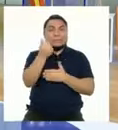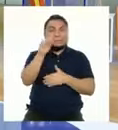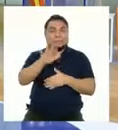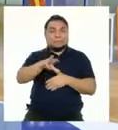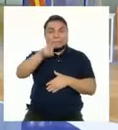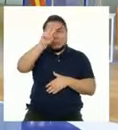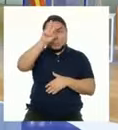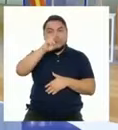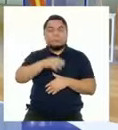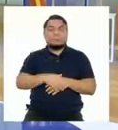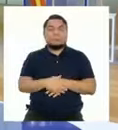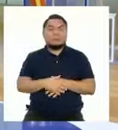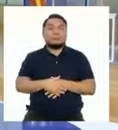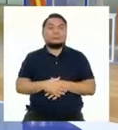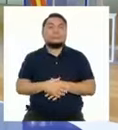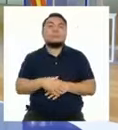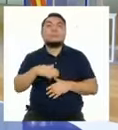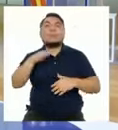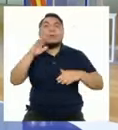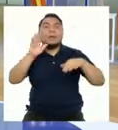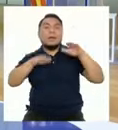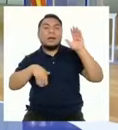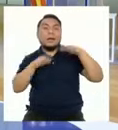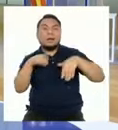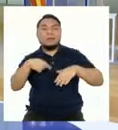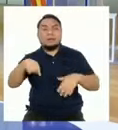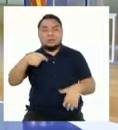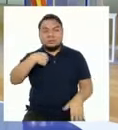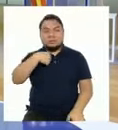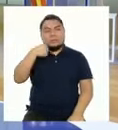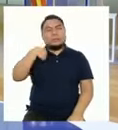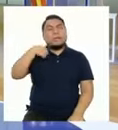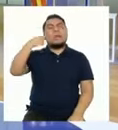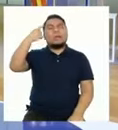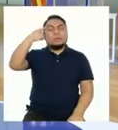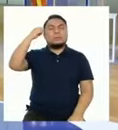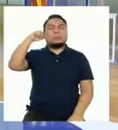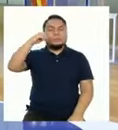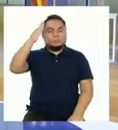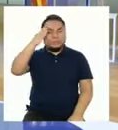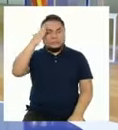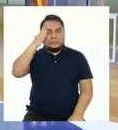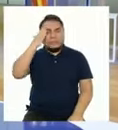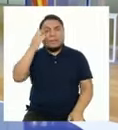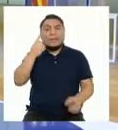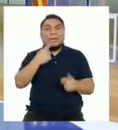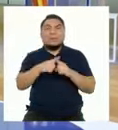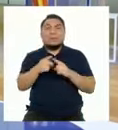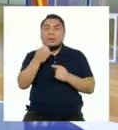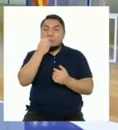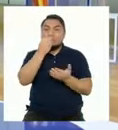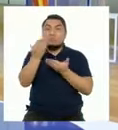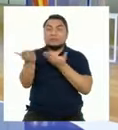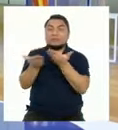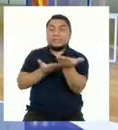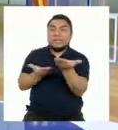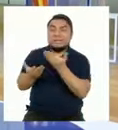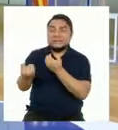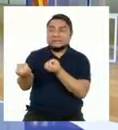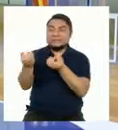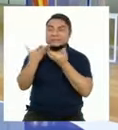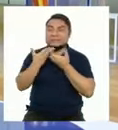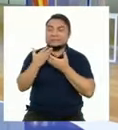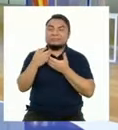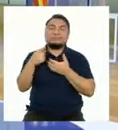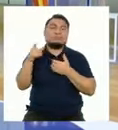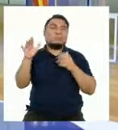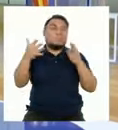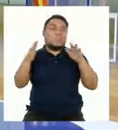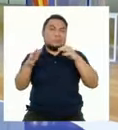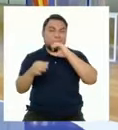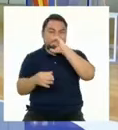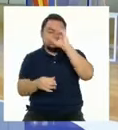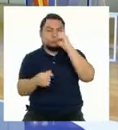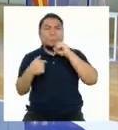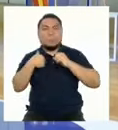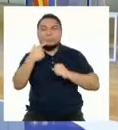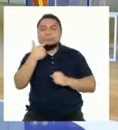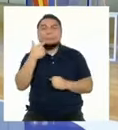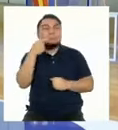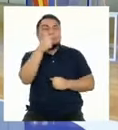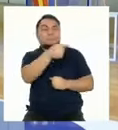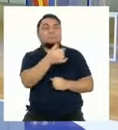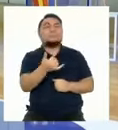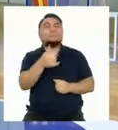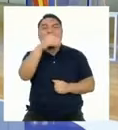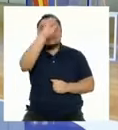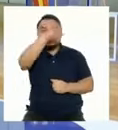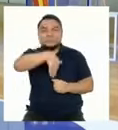A veces, una es consciente, pero no recibe tan buen servicio que digamos. Por eso, voy a llamar a